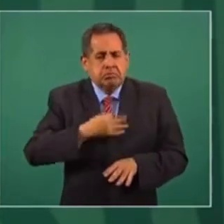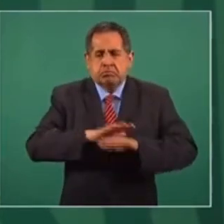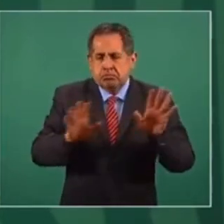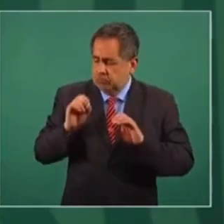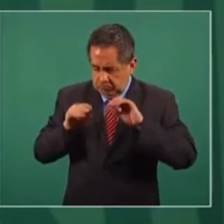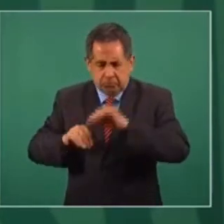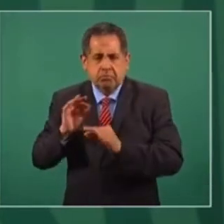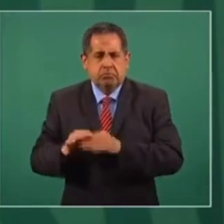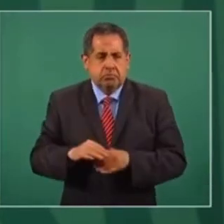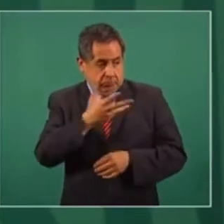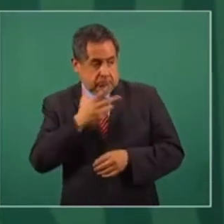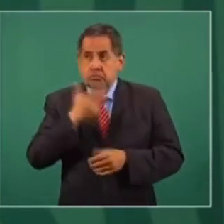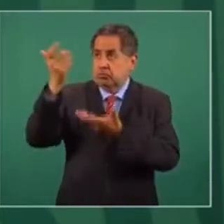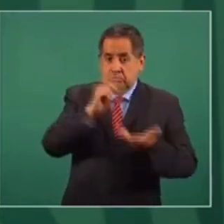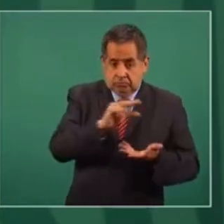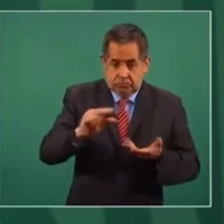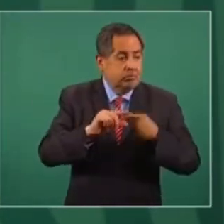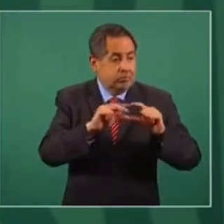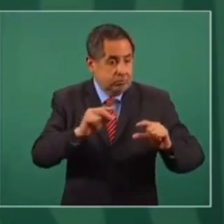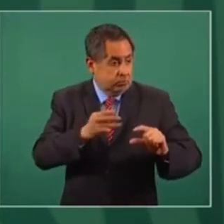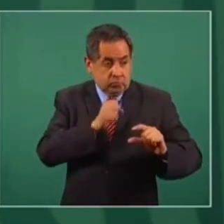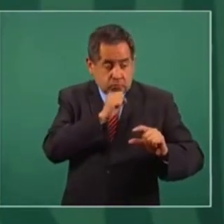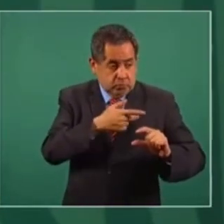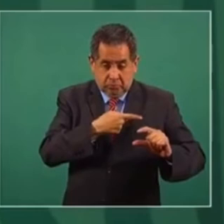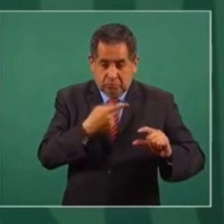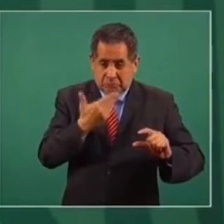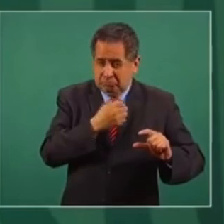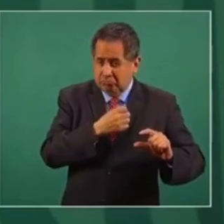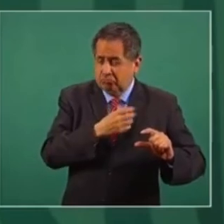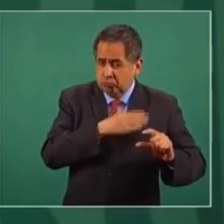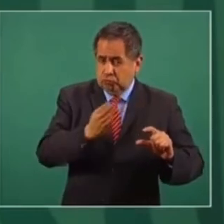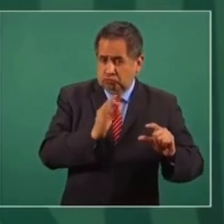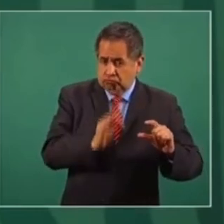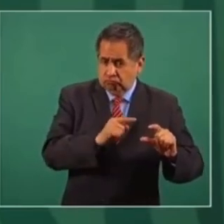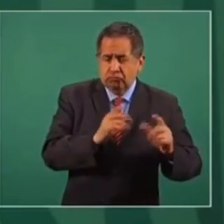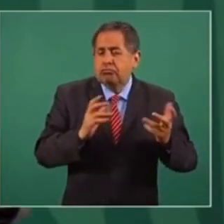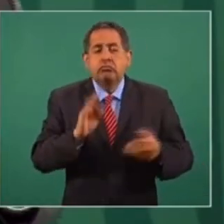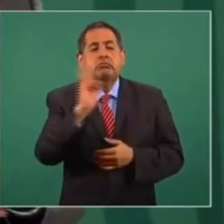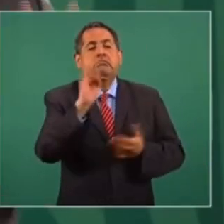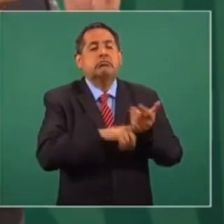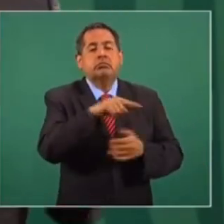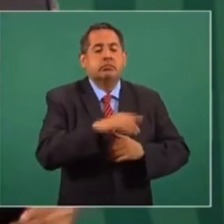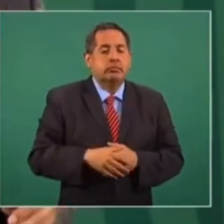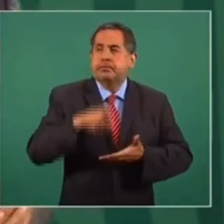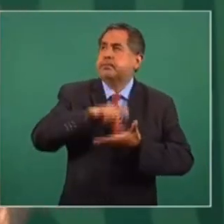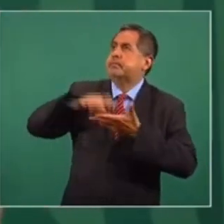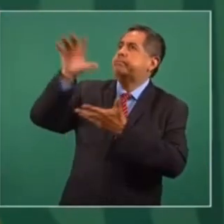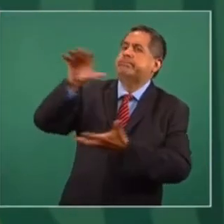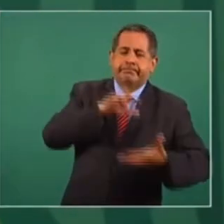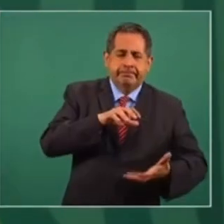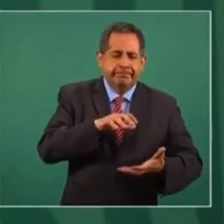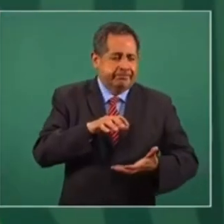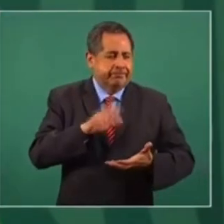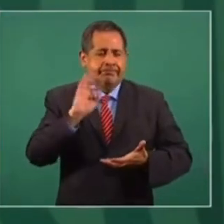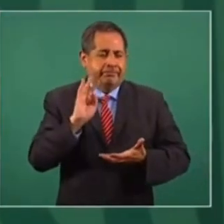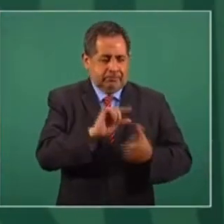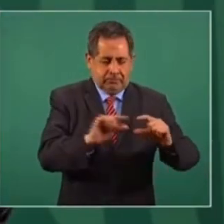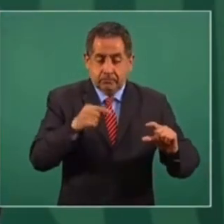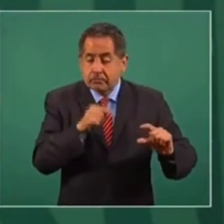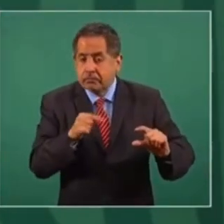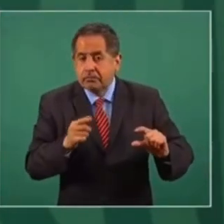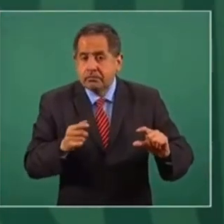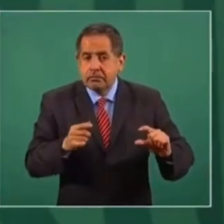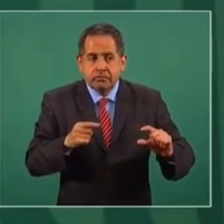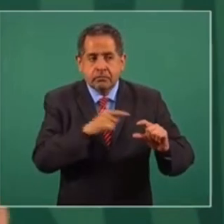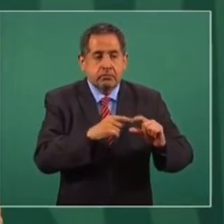¿Y si van a tener las vacunas? ¿Y si las vacunas son buenas? Porque no pueden decir, ya conseguimos esta vacuna. Y si